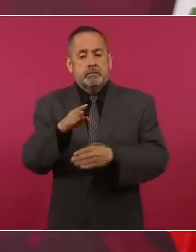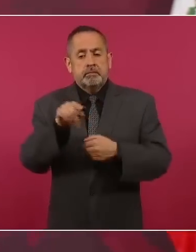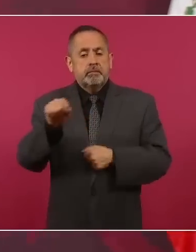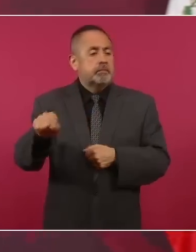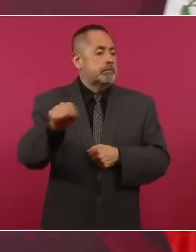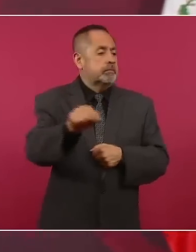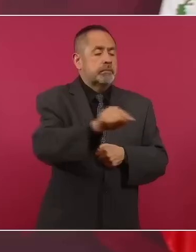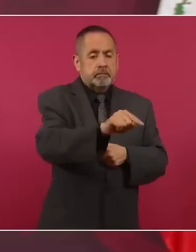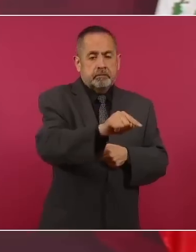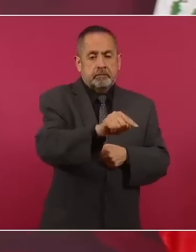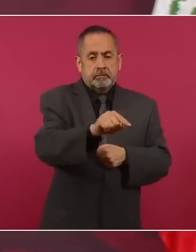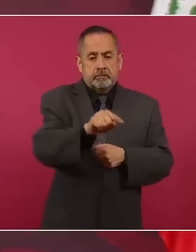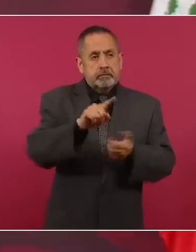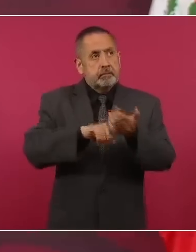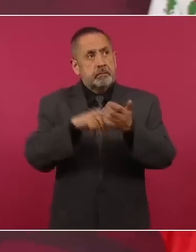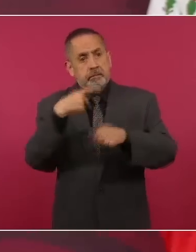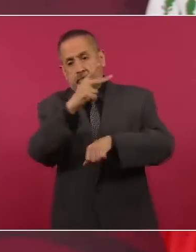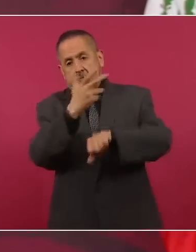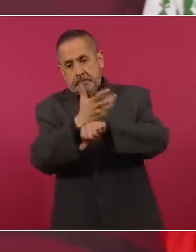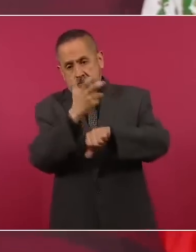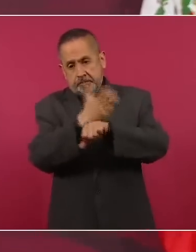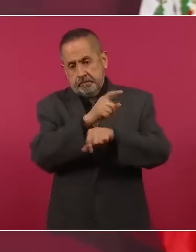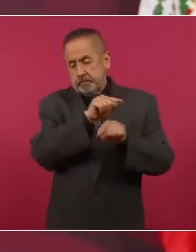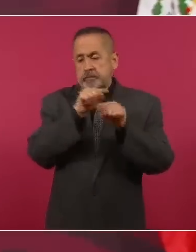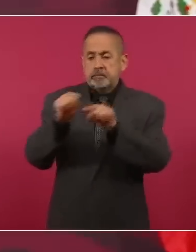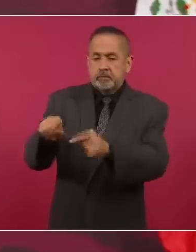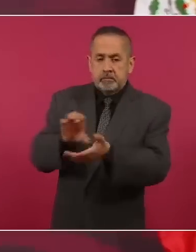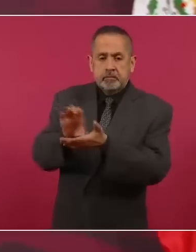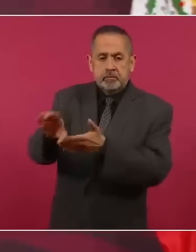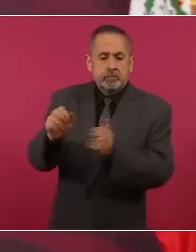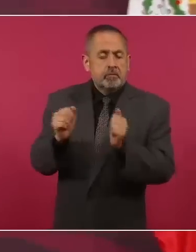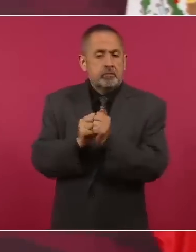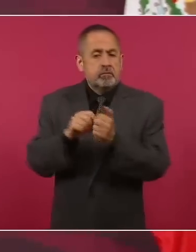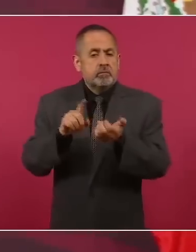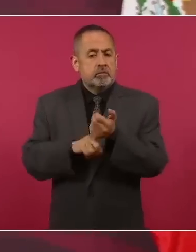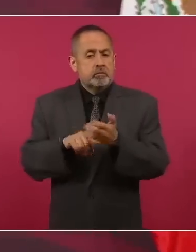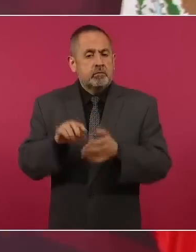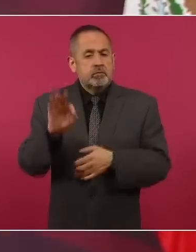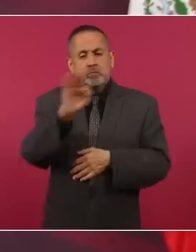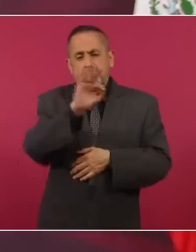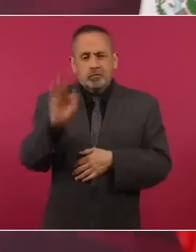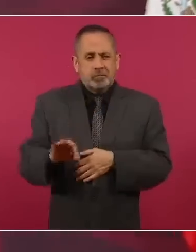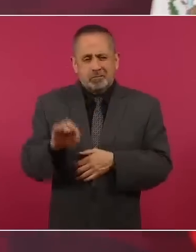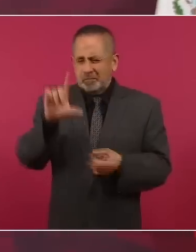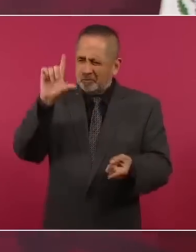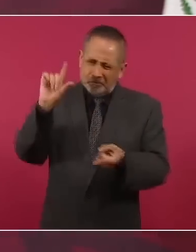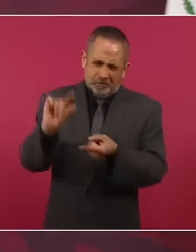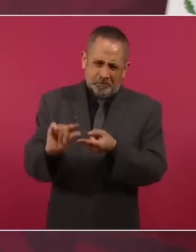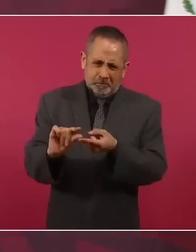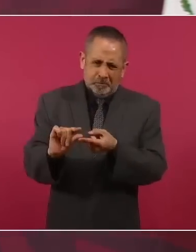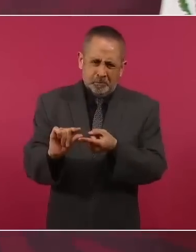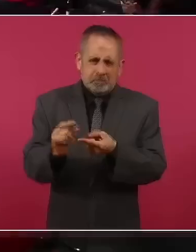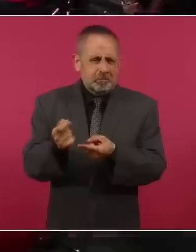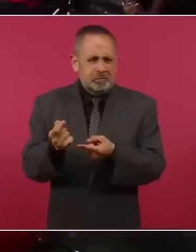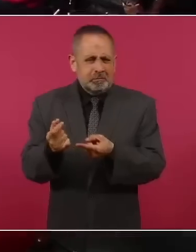Estados Unidos con tasas muy bajas, cero,